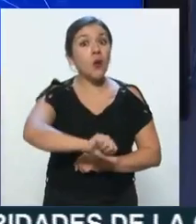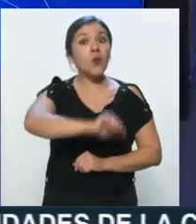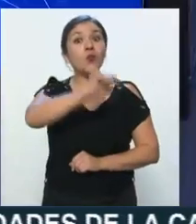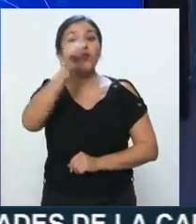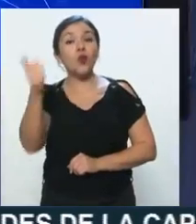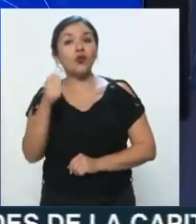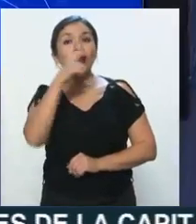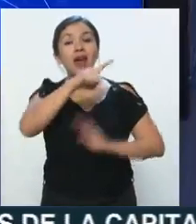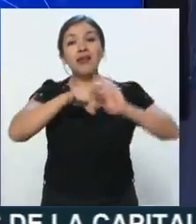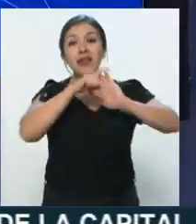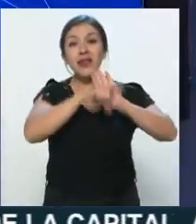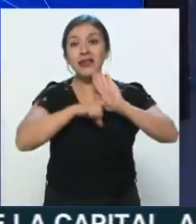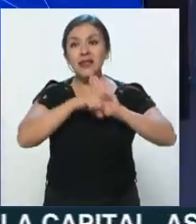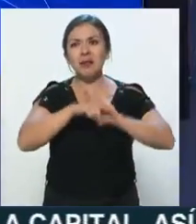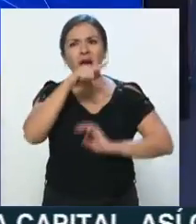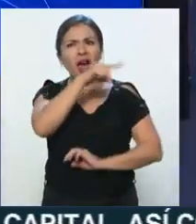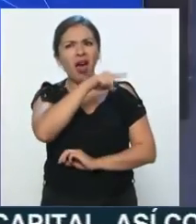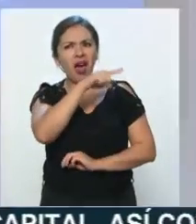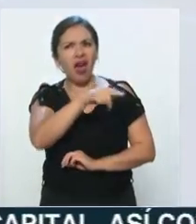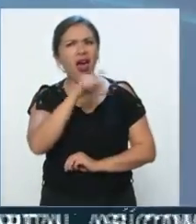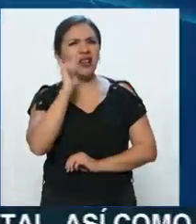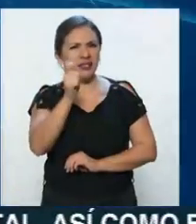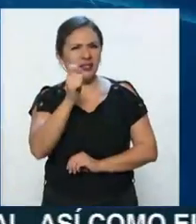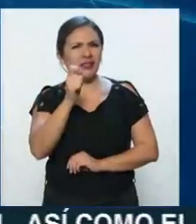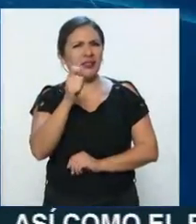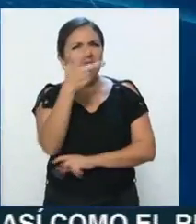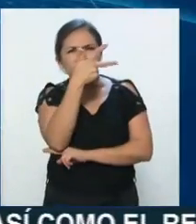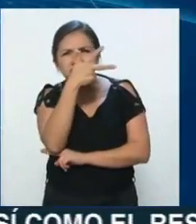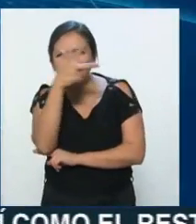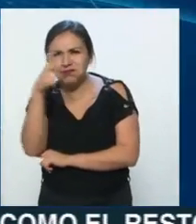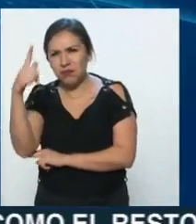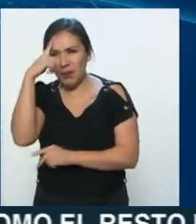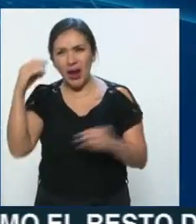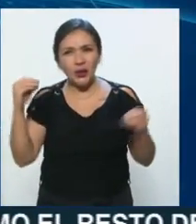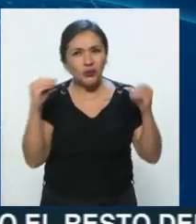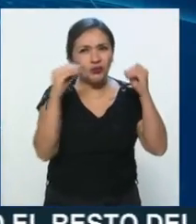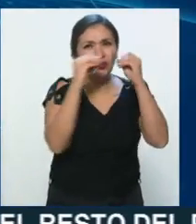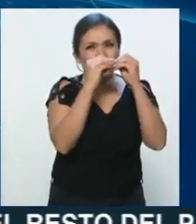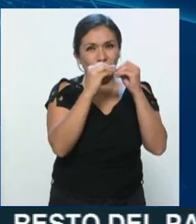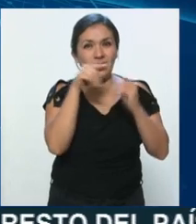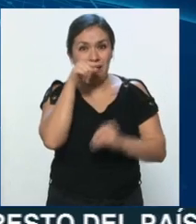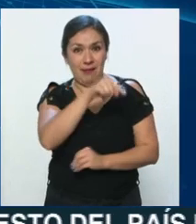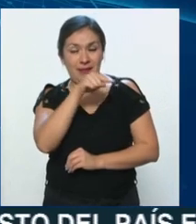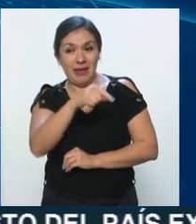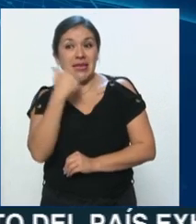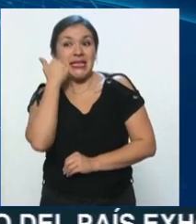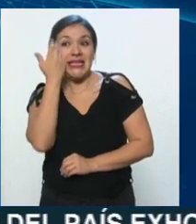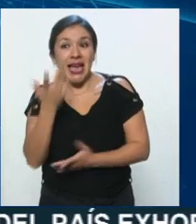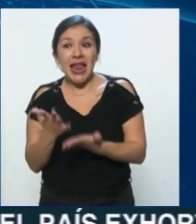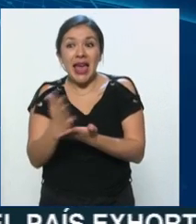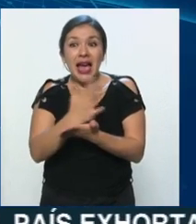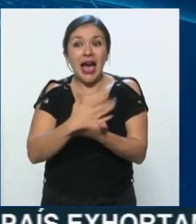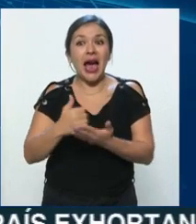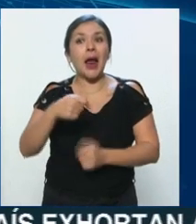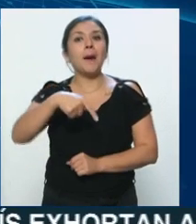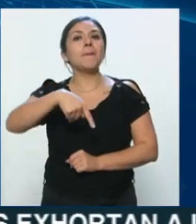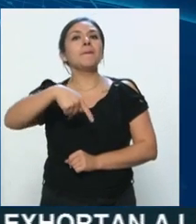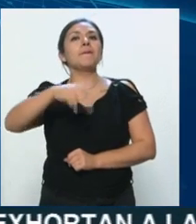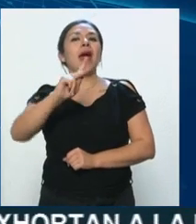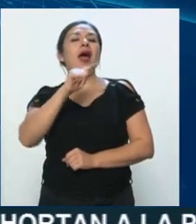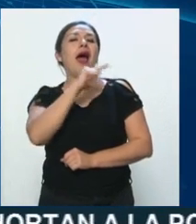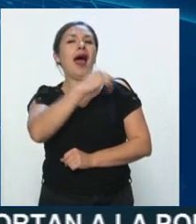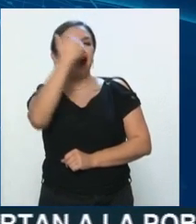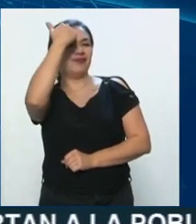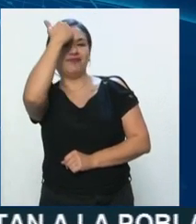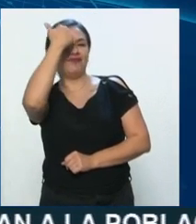vamos a Instagram. Es el famoso Kiss Cam y quiere que lo bese, quiere que se besen, pero ya estaba, ya estaba este